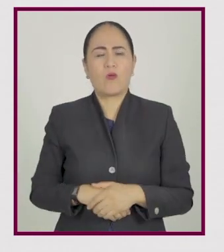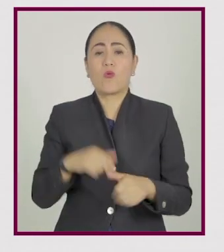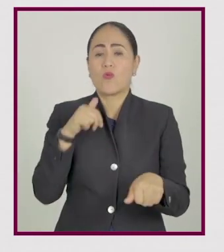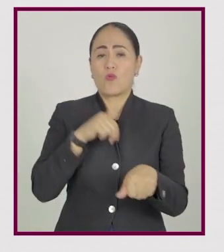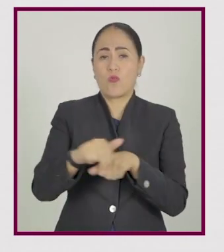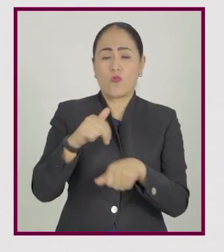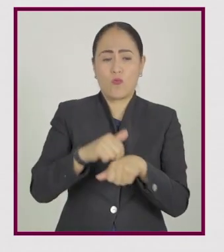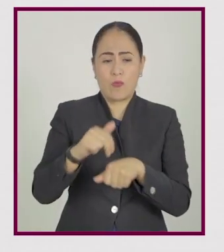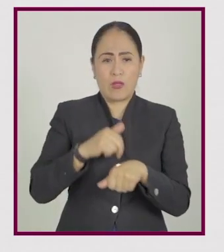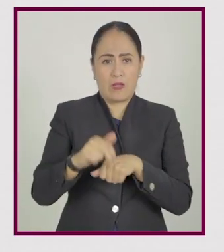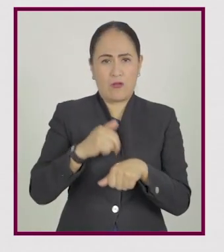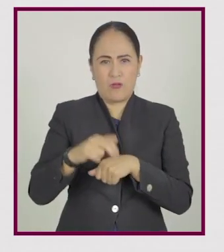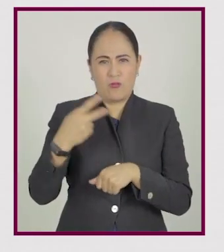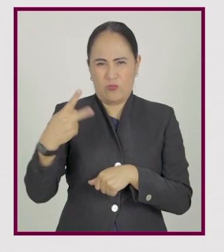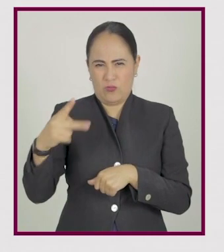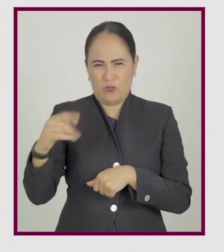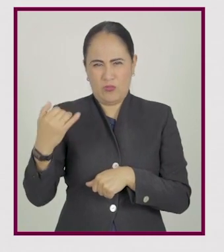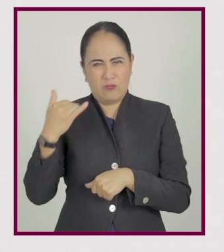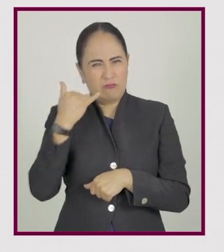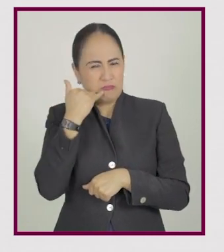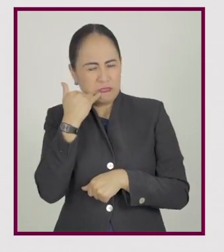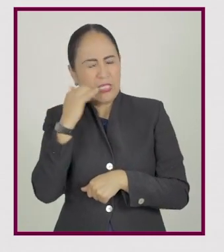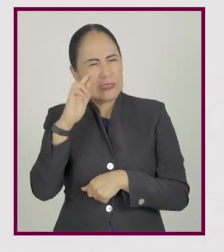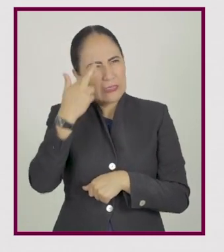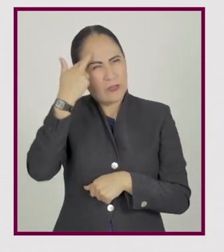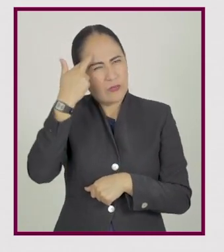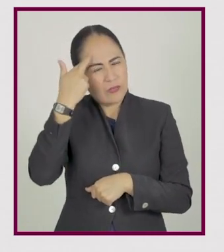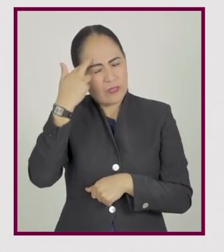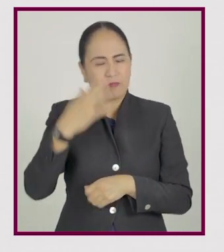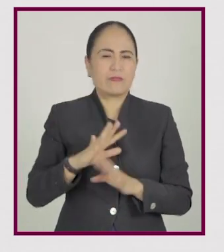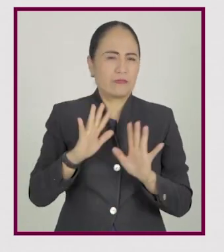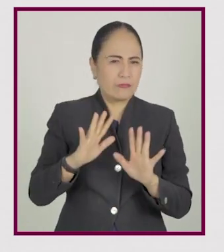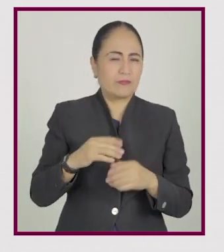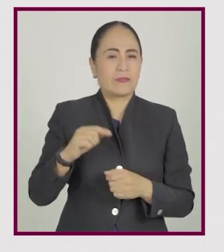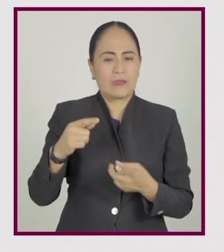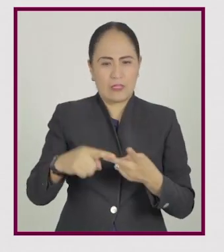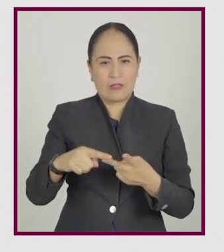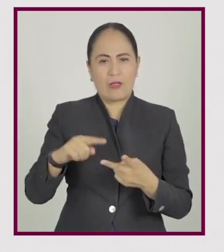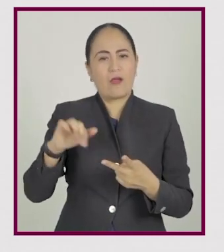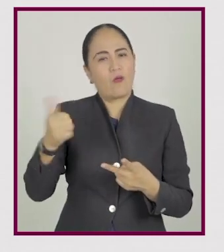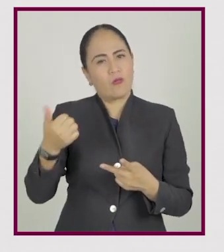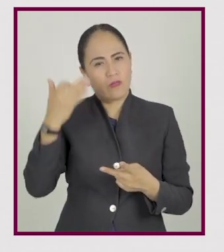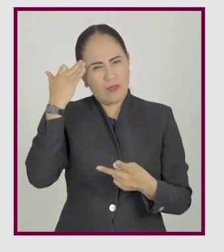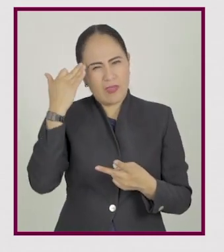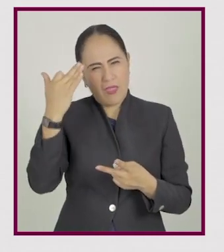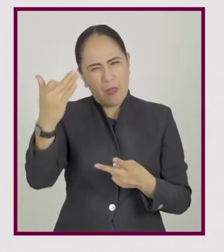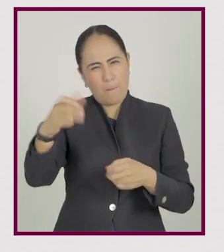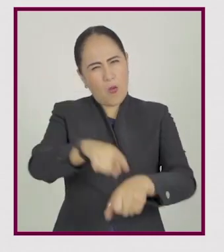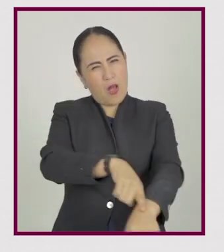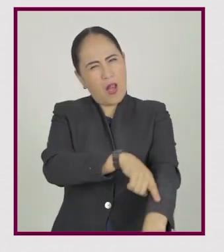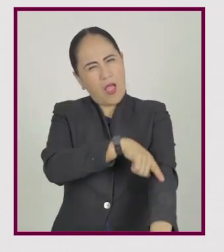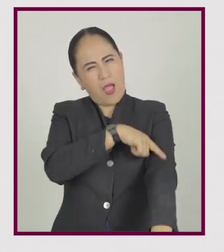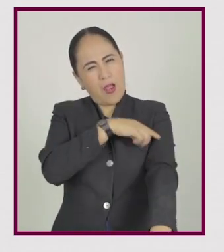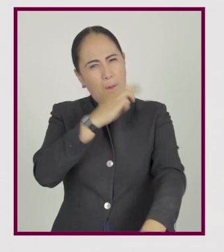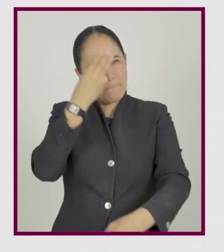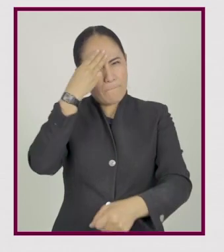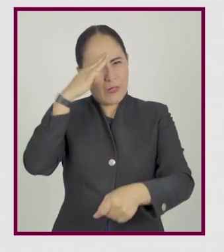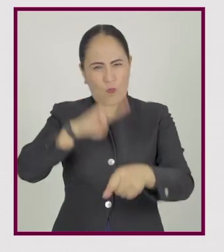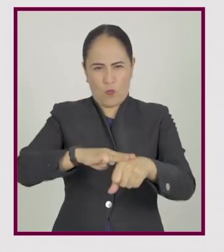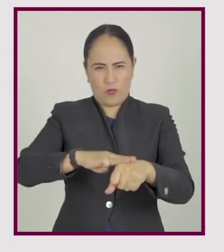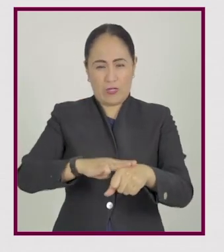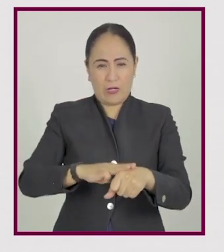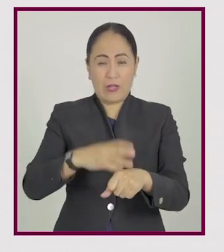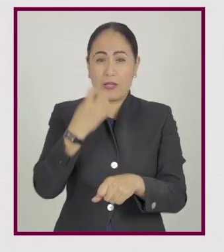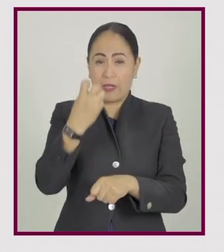recordar el número telefónico de alguien. Está la memoria a largo plazo. Esta memoria funciona